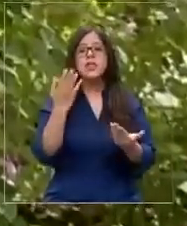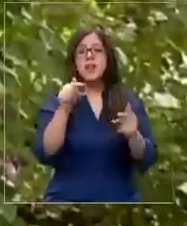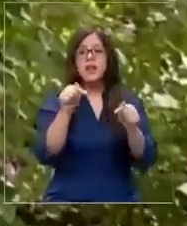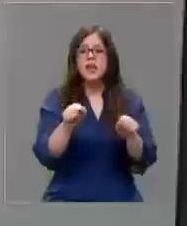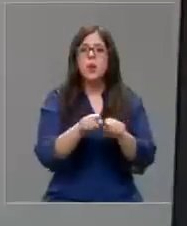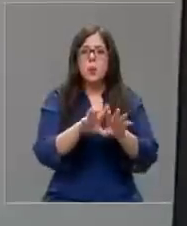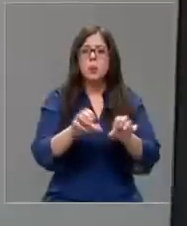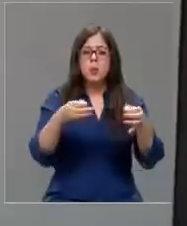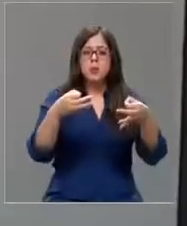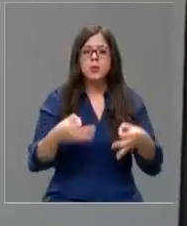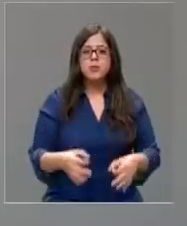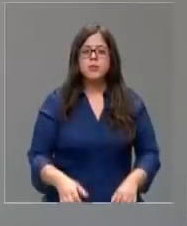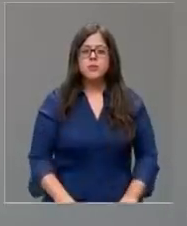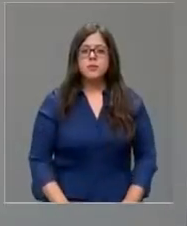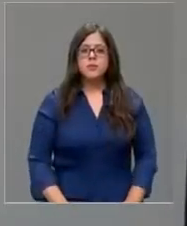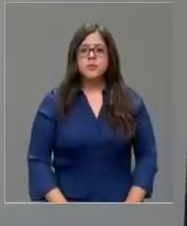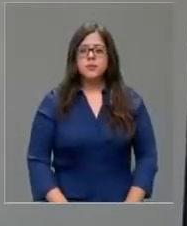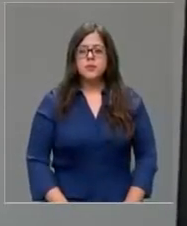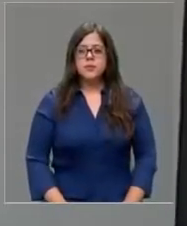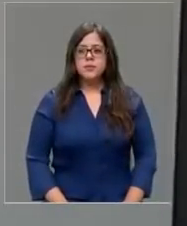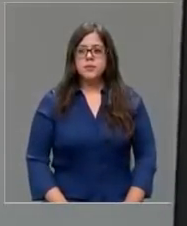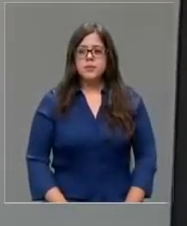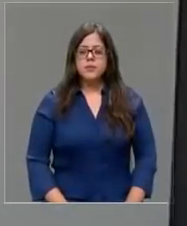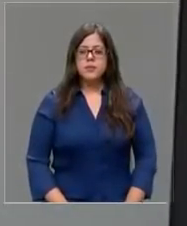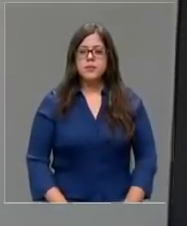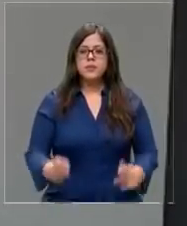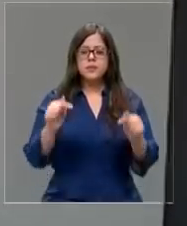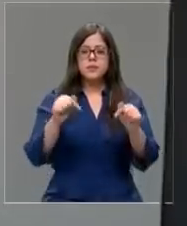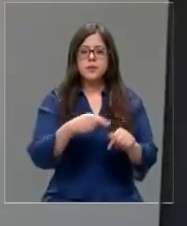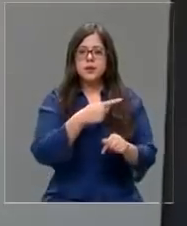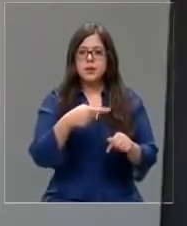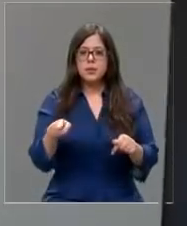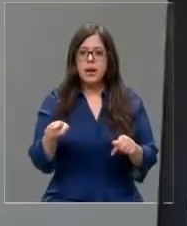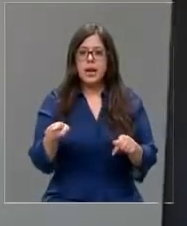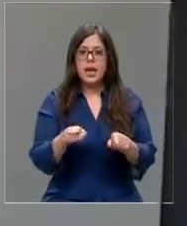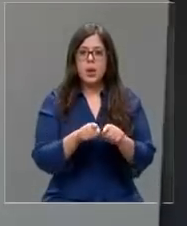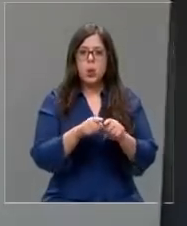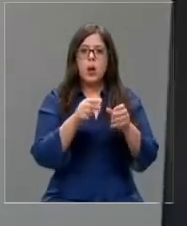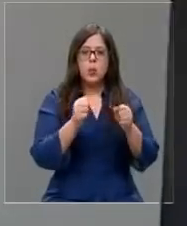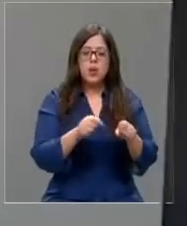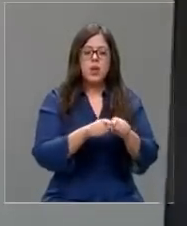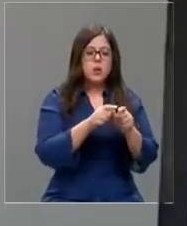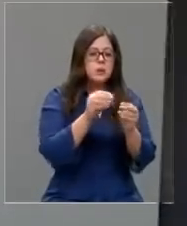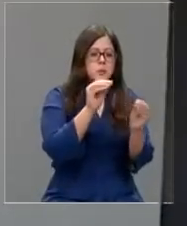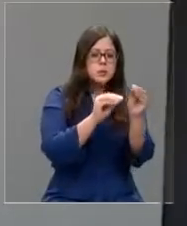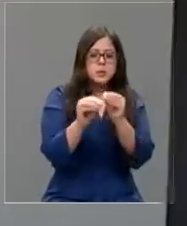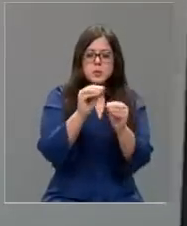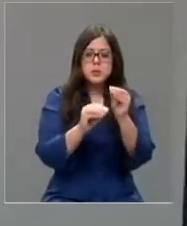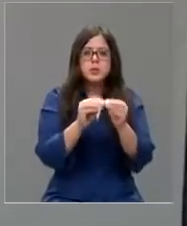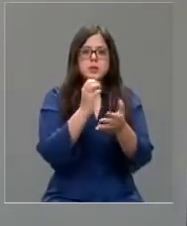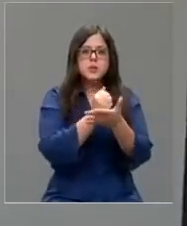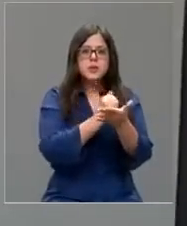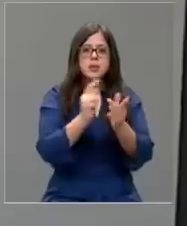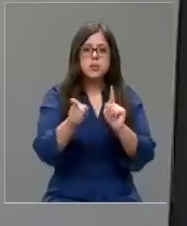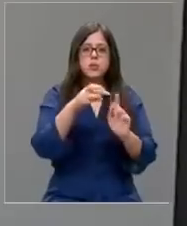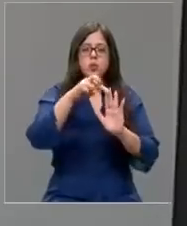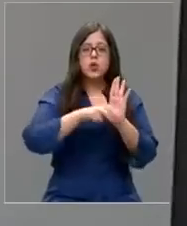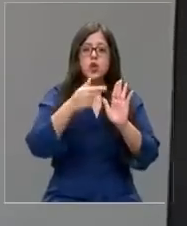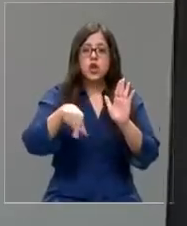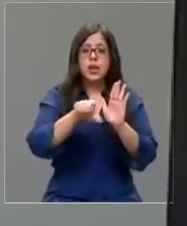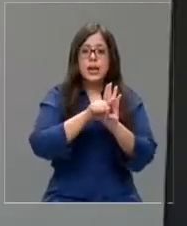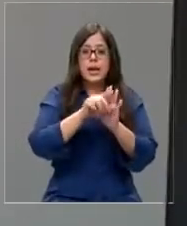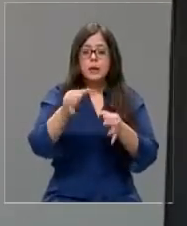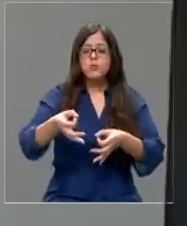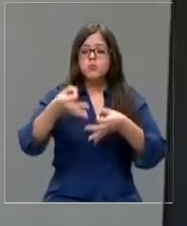muy buen acuerdo. Pueda en esta semana tramitarse ese proyecto de ley y llegar a un